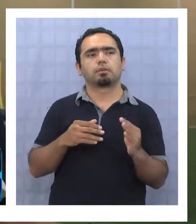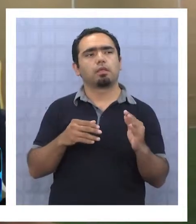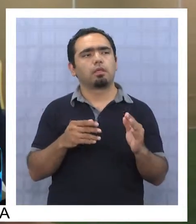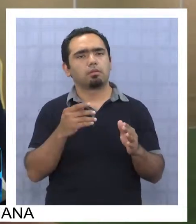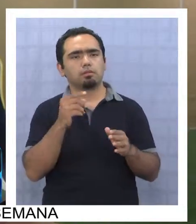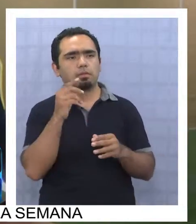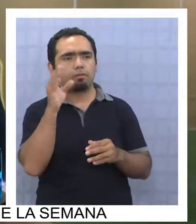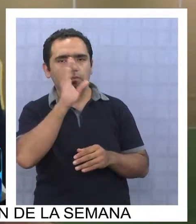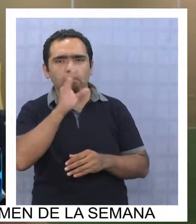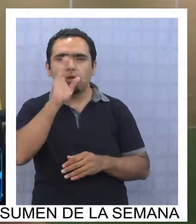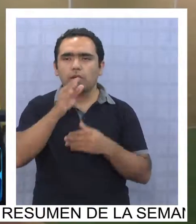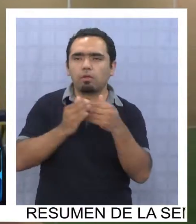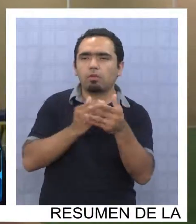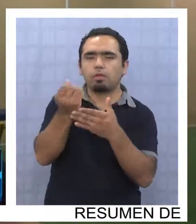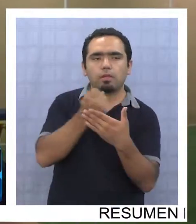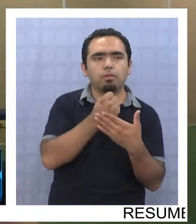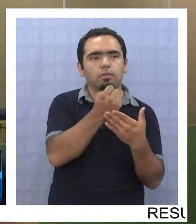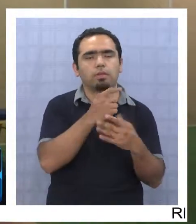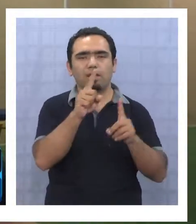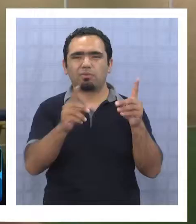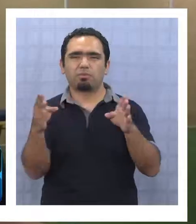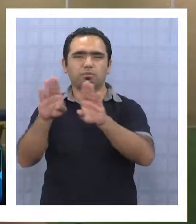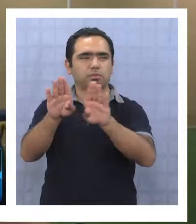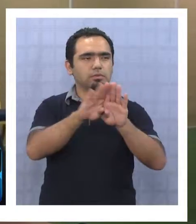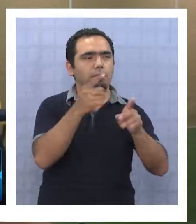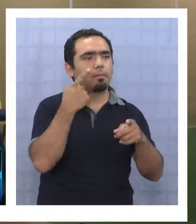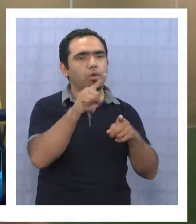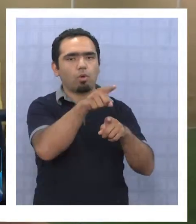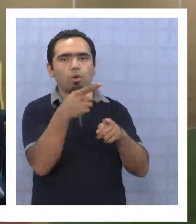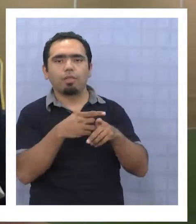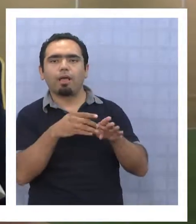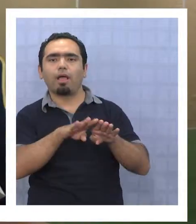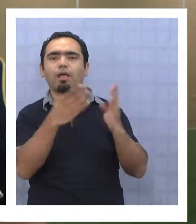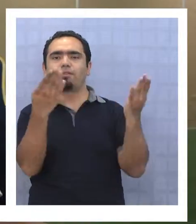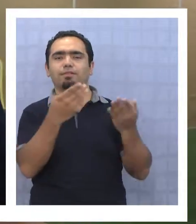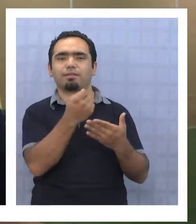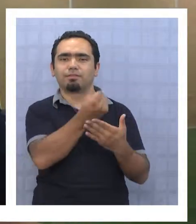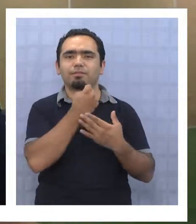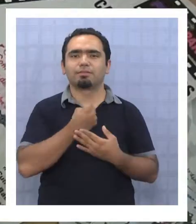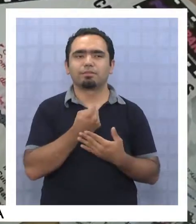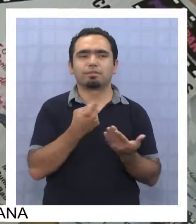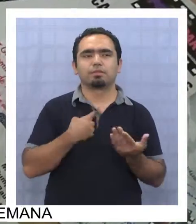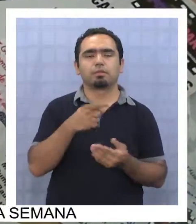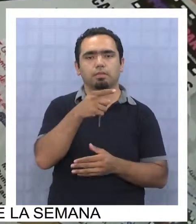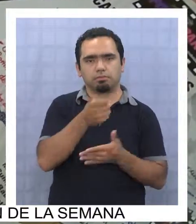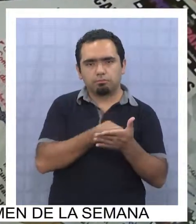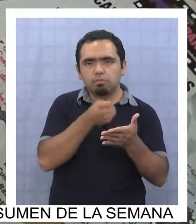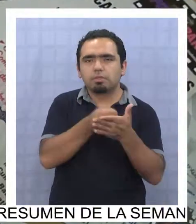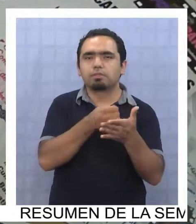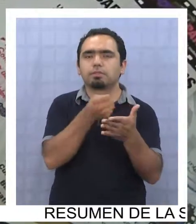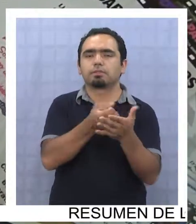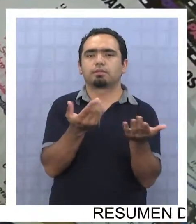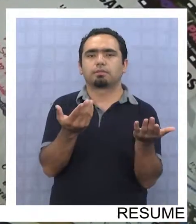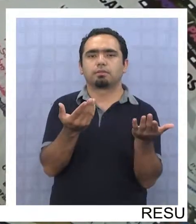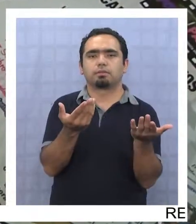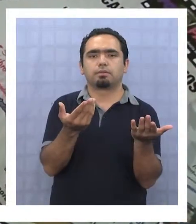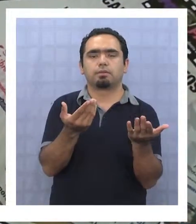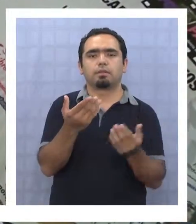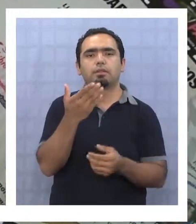puertas, aunque se cierran algunas, pero se abren otras. Eso es la perseverancia y